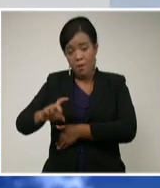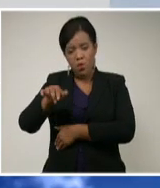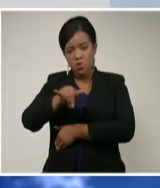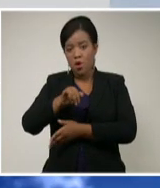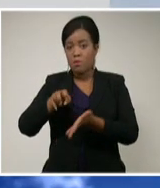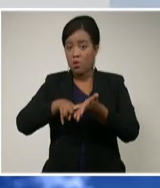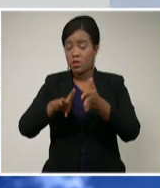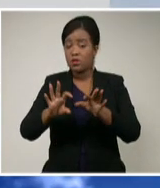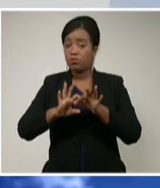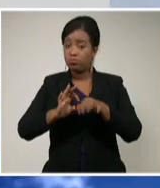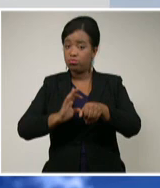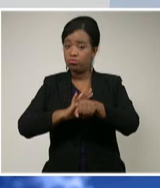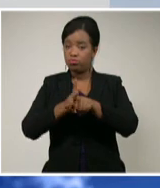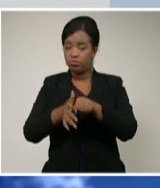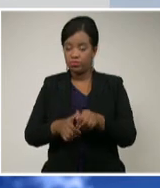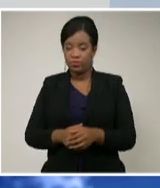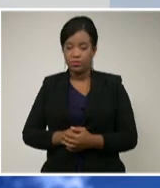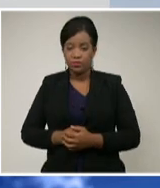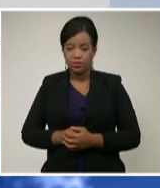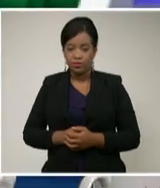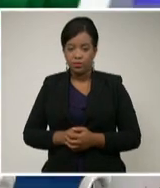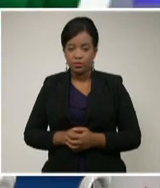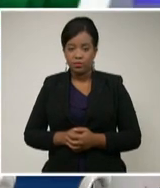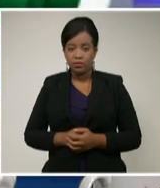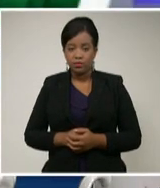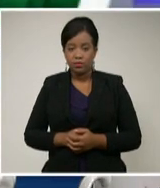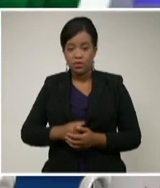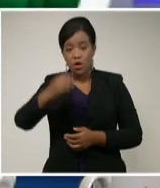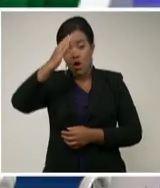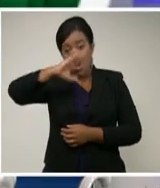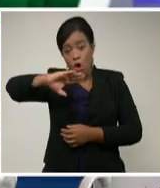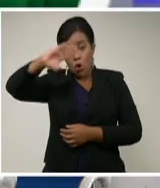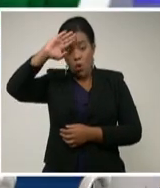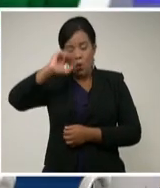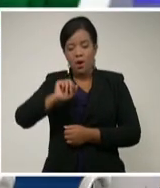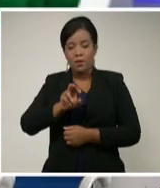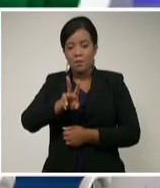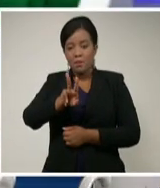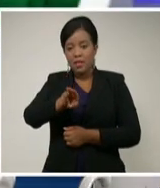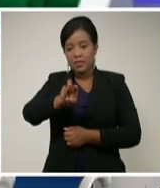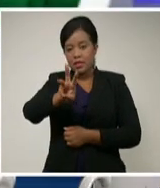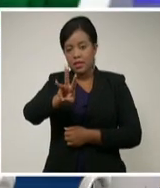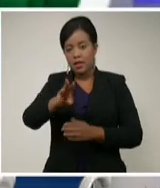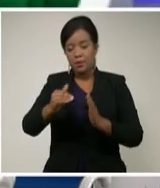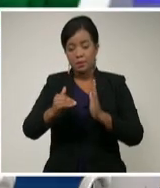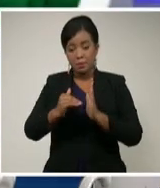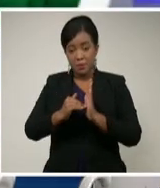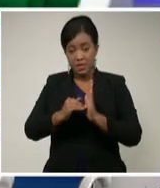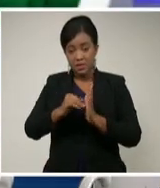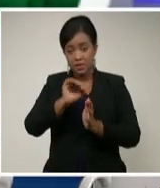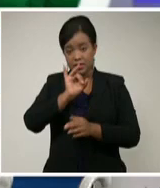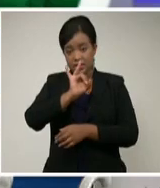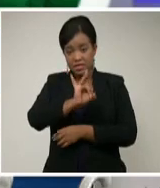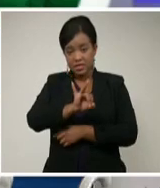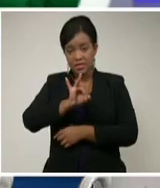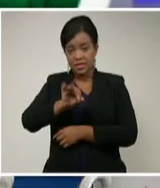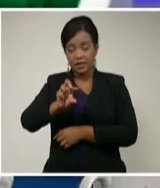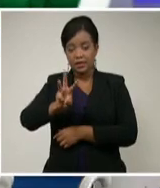Cuba amanece con 23.773 pacientes ingresados,